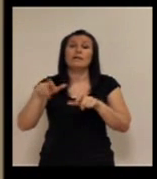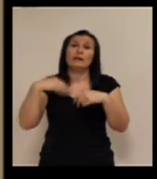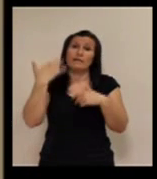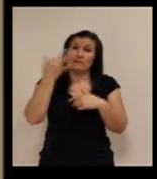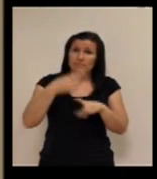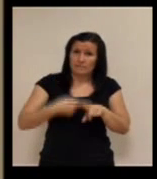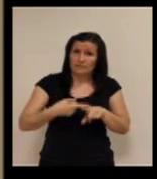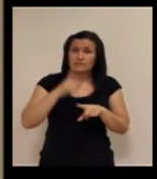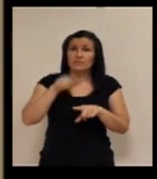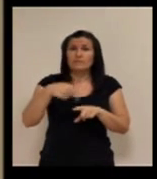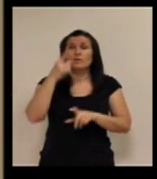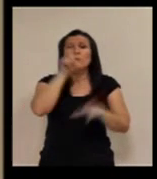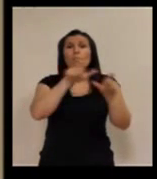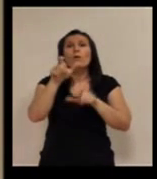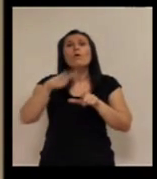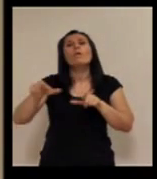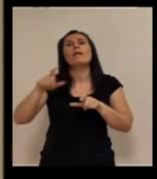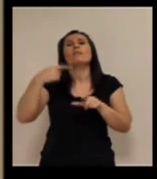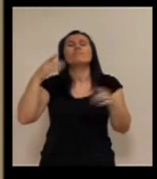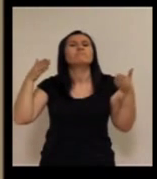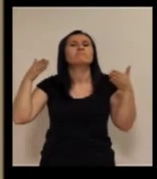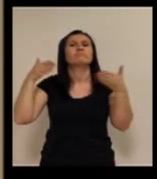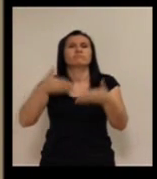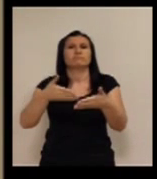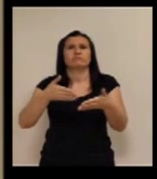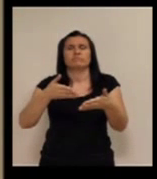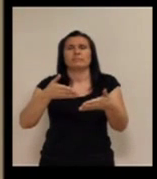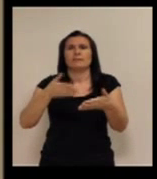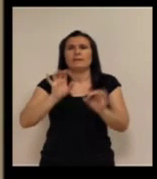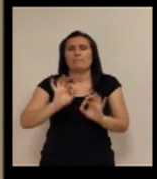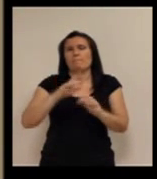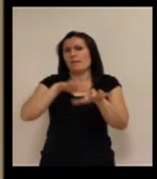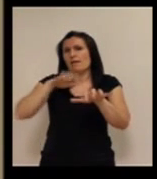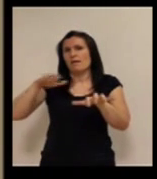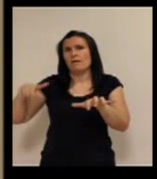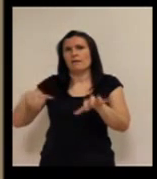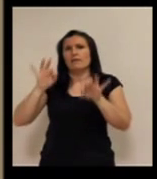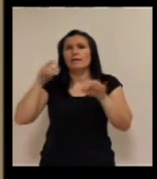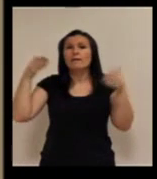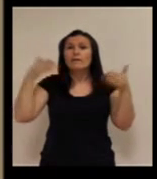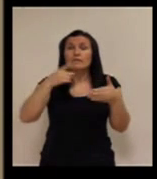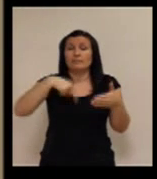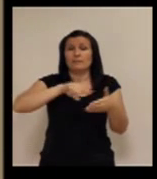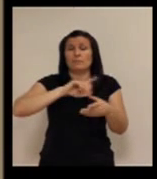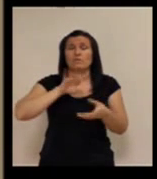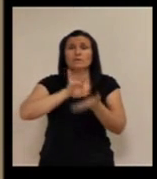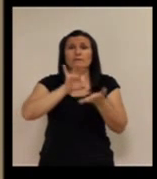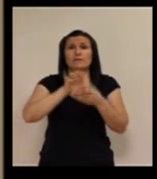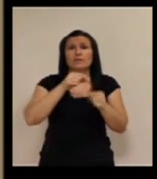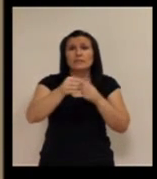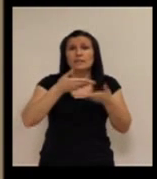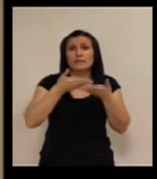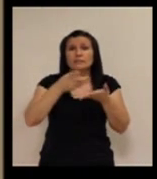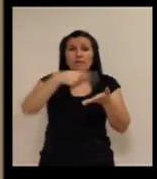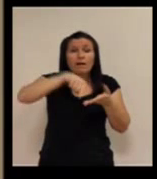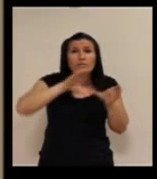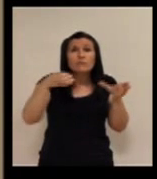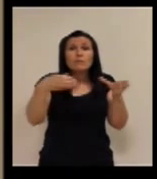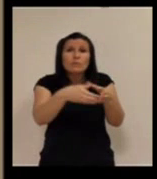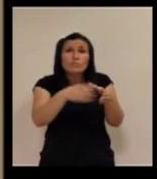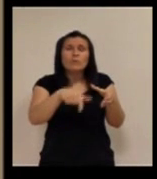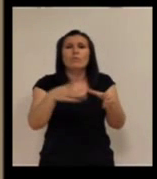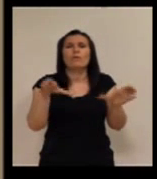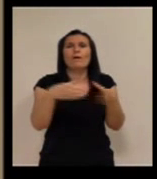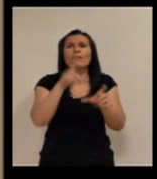Además, la población diana, mayoritariamente que es a la que va dirigida los servicios de teleasistencia, la